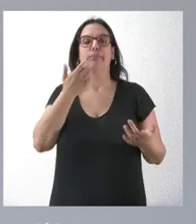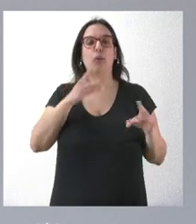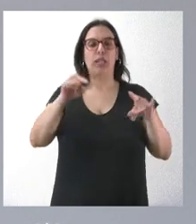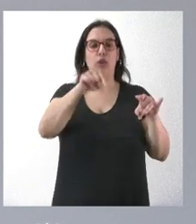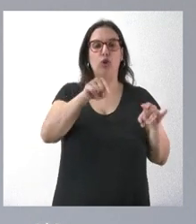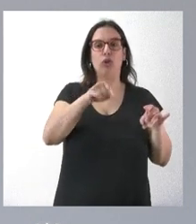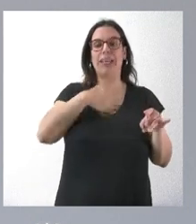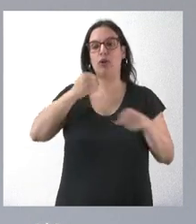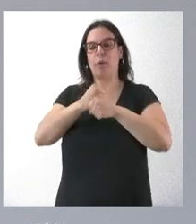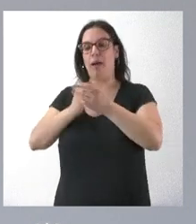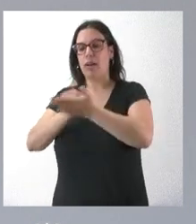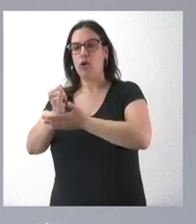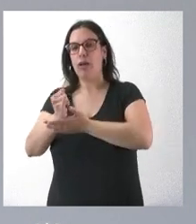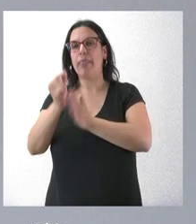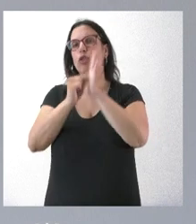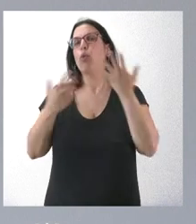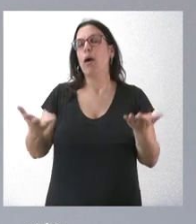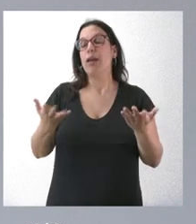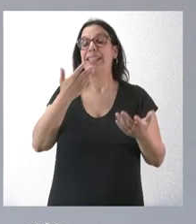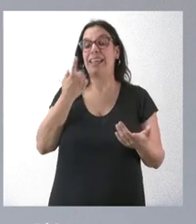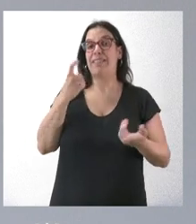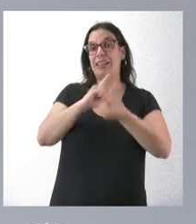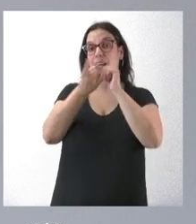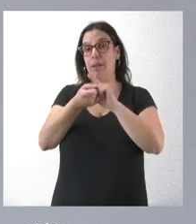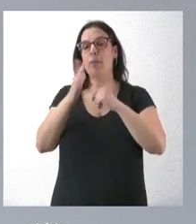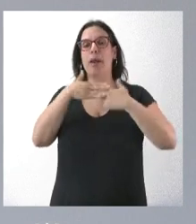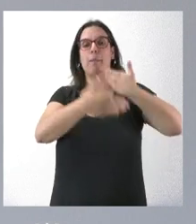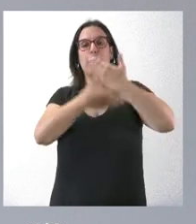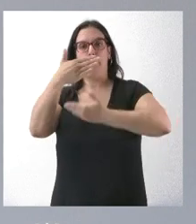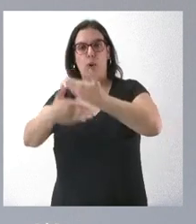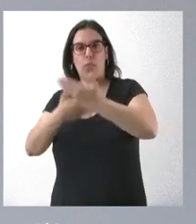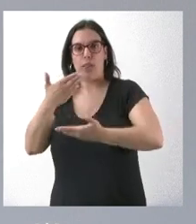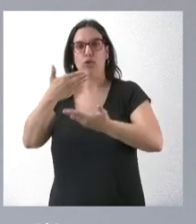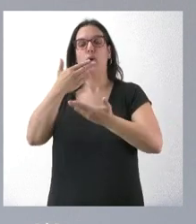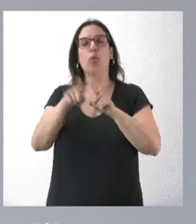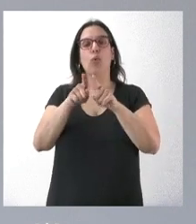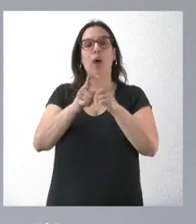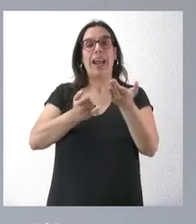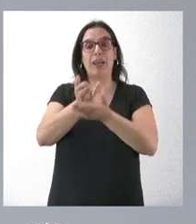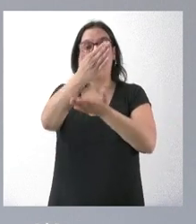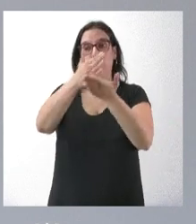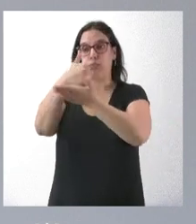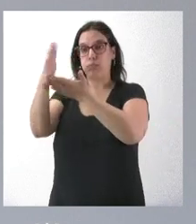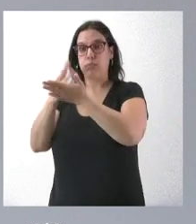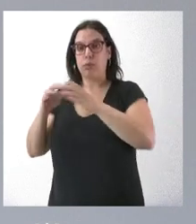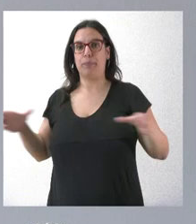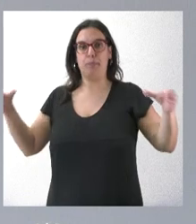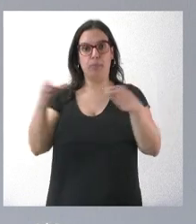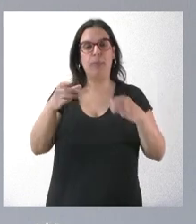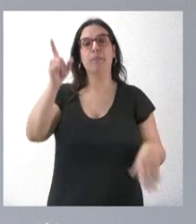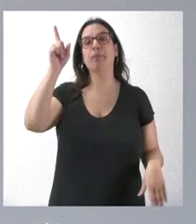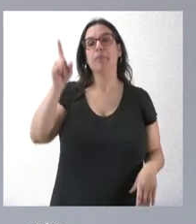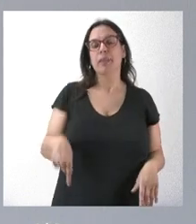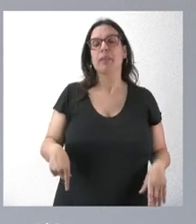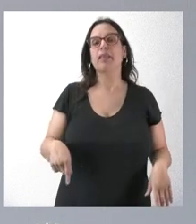monte, también cuando es necesario ese cambio para procesos de contratación parcelaria, para cuando es necesario ese cambio también para ejecutar